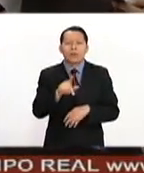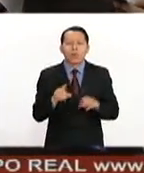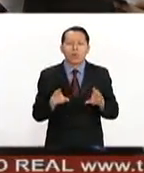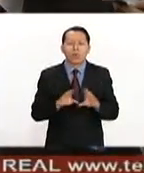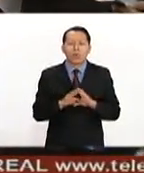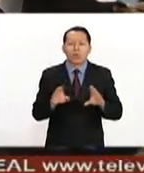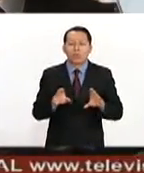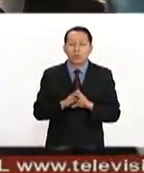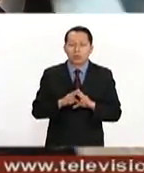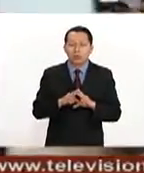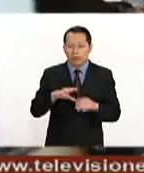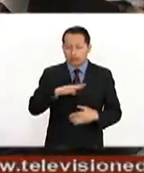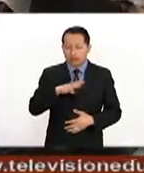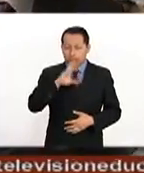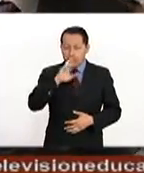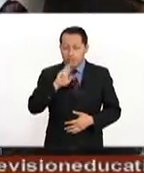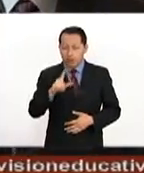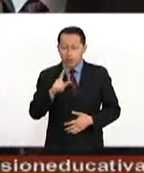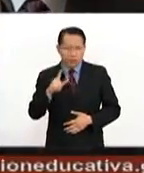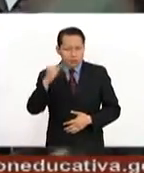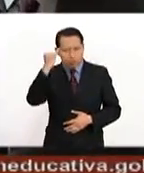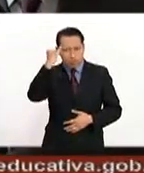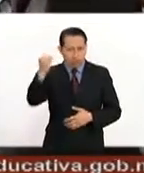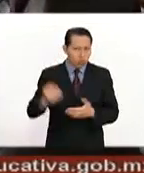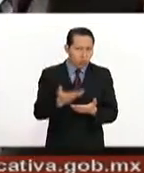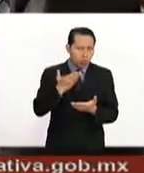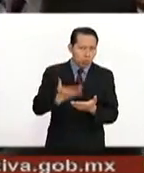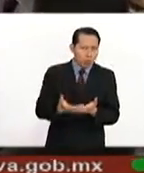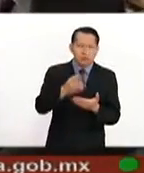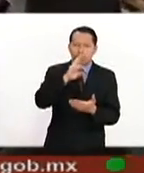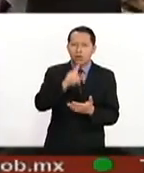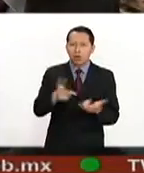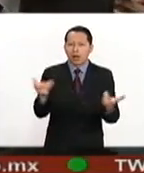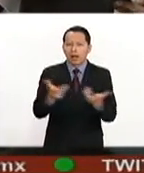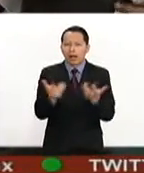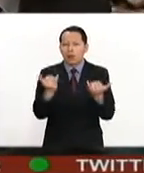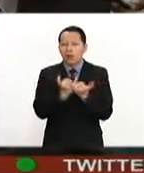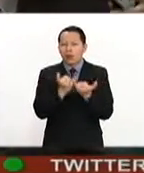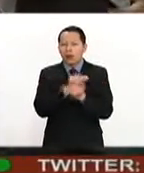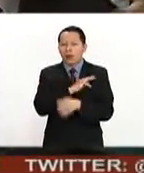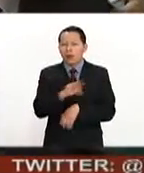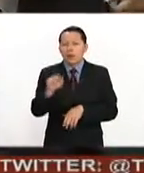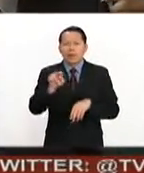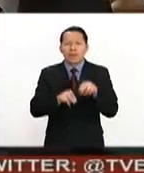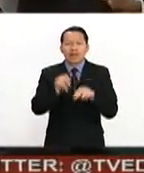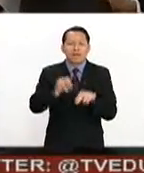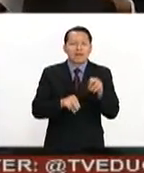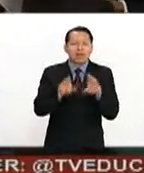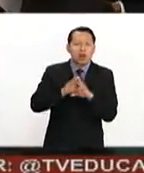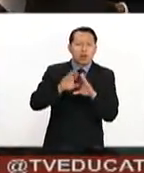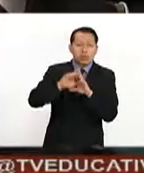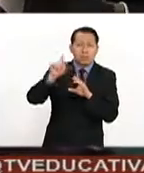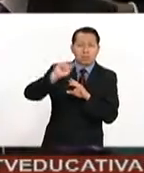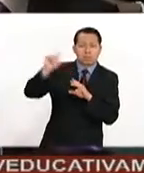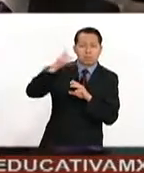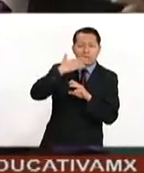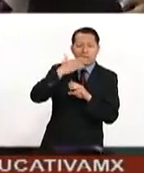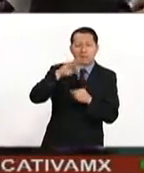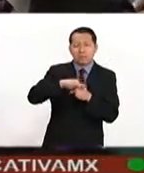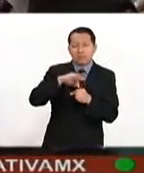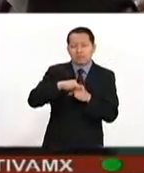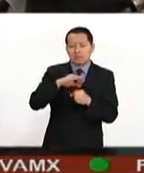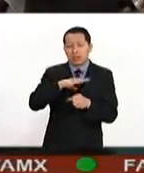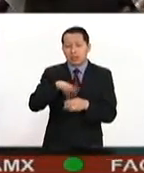propuesta, una mejor iniciativa y además haber logrado ese nivel tan alto de consenso